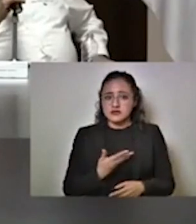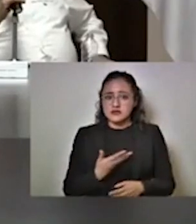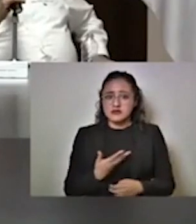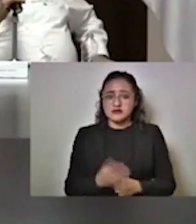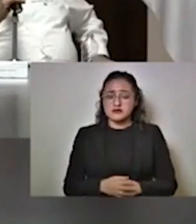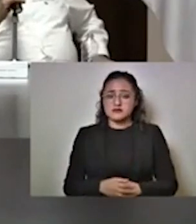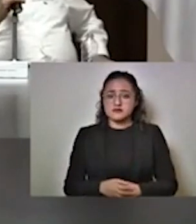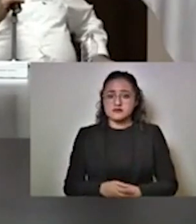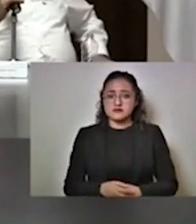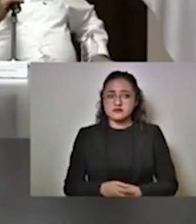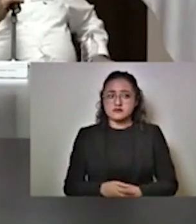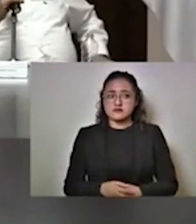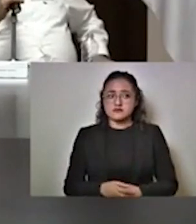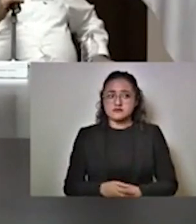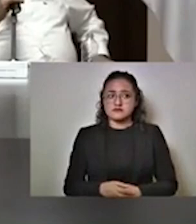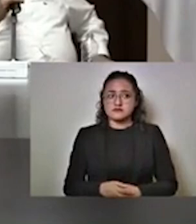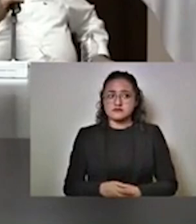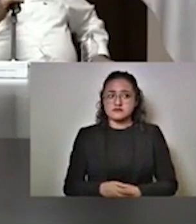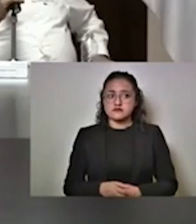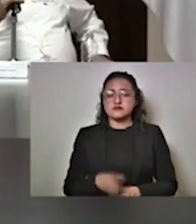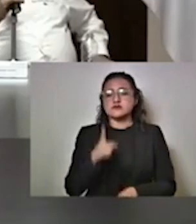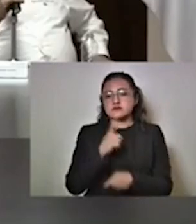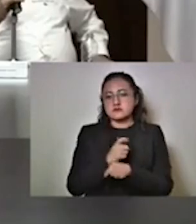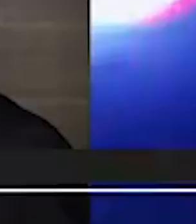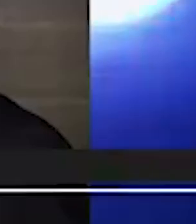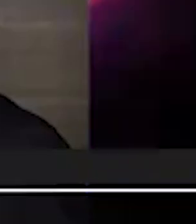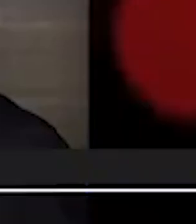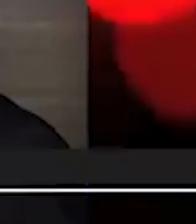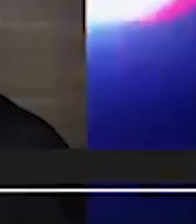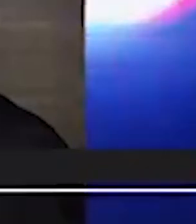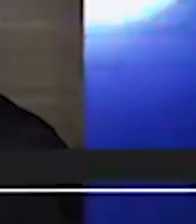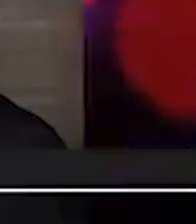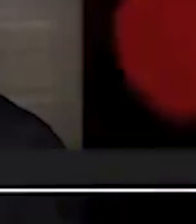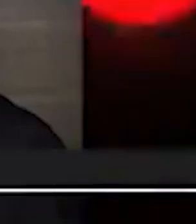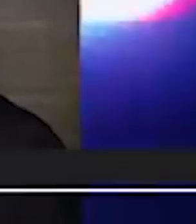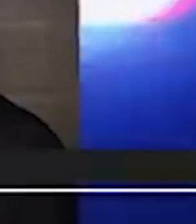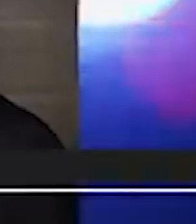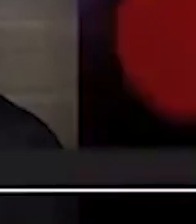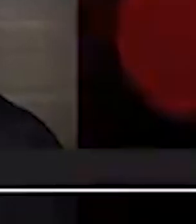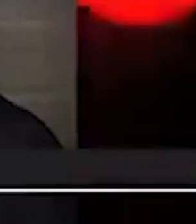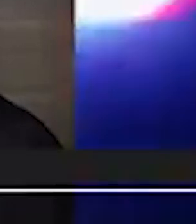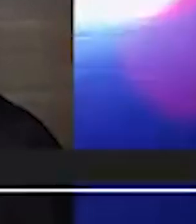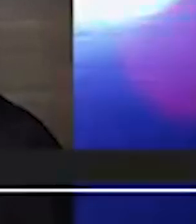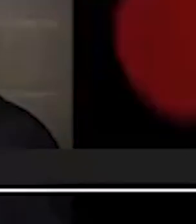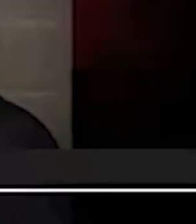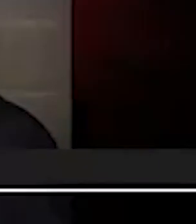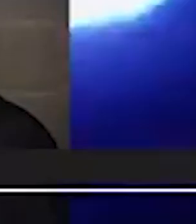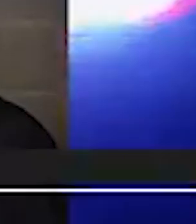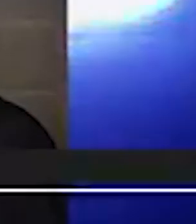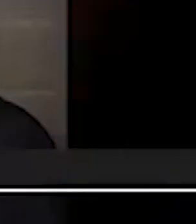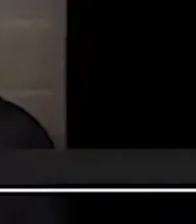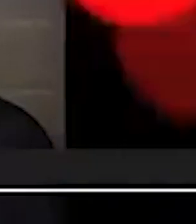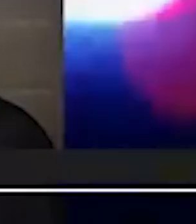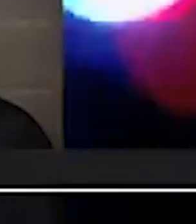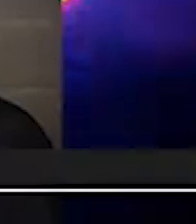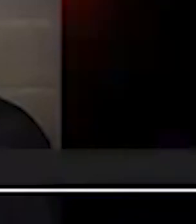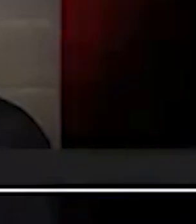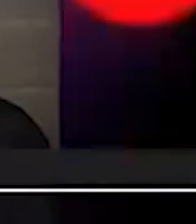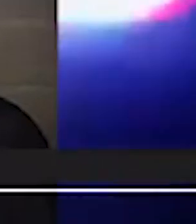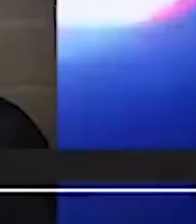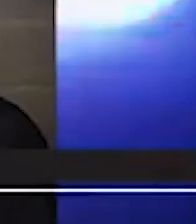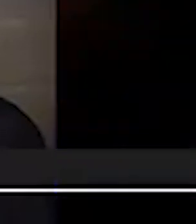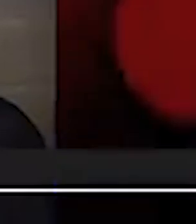No. No, pues entonces infórmate y luego pregunta. No podemos convertir a León ni a Guanajuato en un